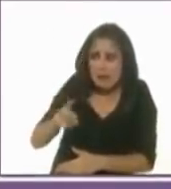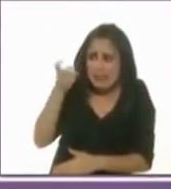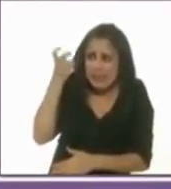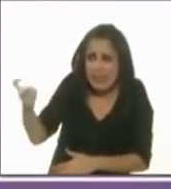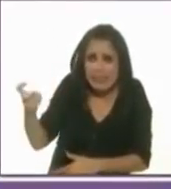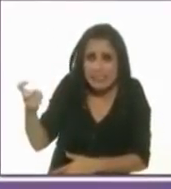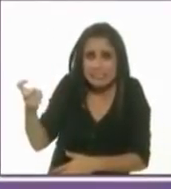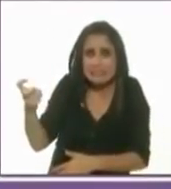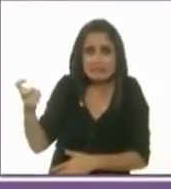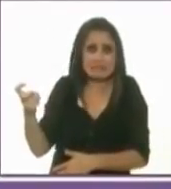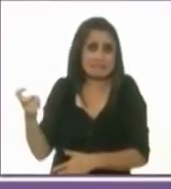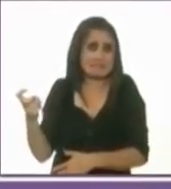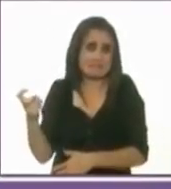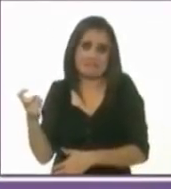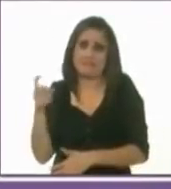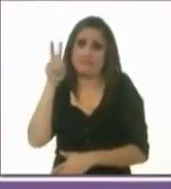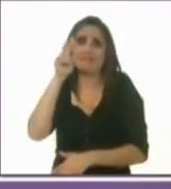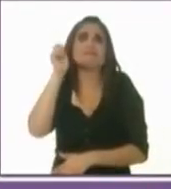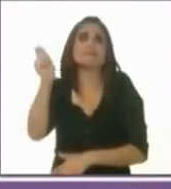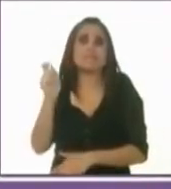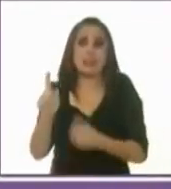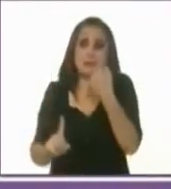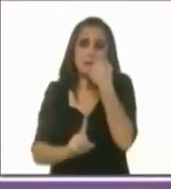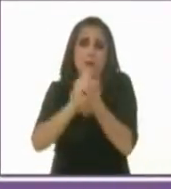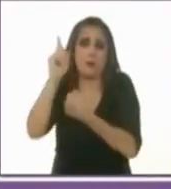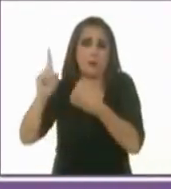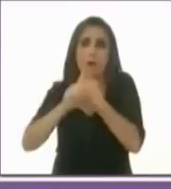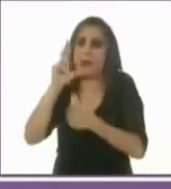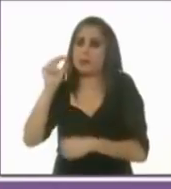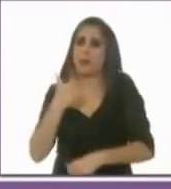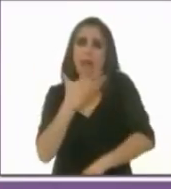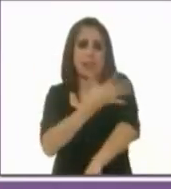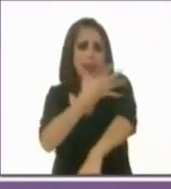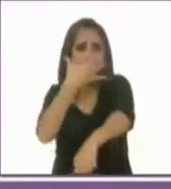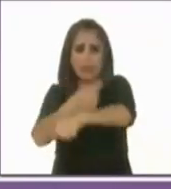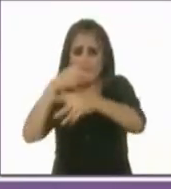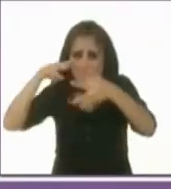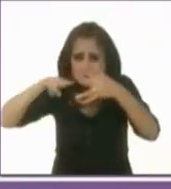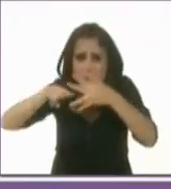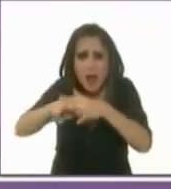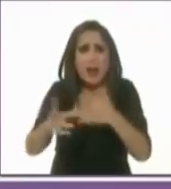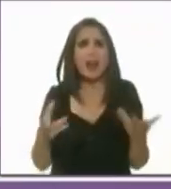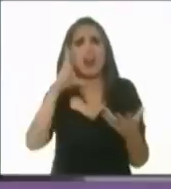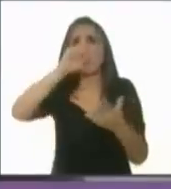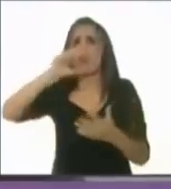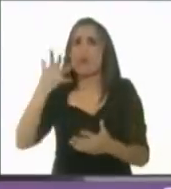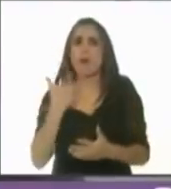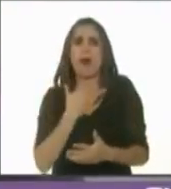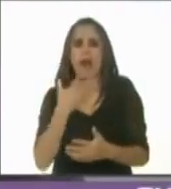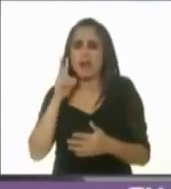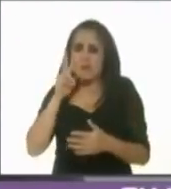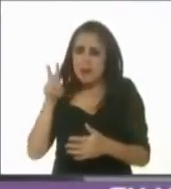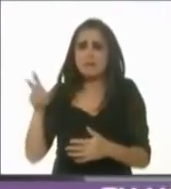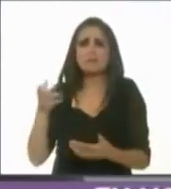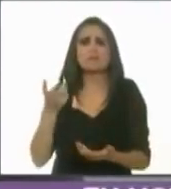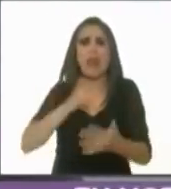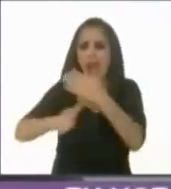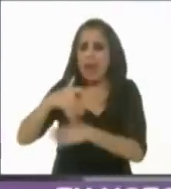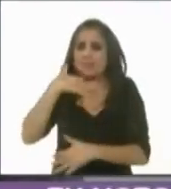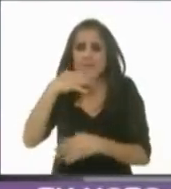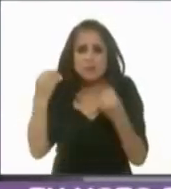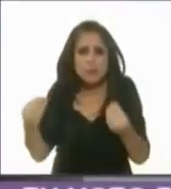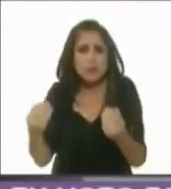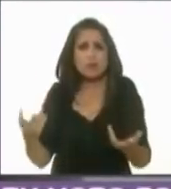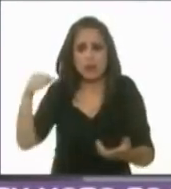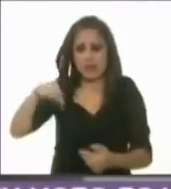cuestión que tiene que ver con los problemas de la transparencia, la corrupción, el asunto de todo lo que ha sucedido en este país